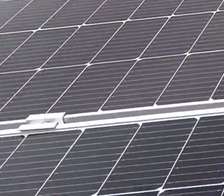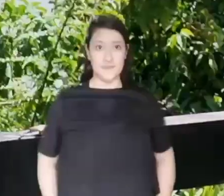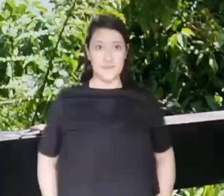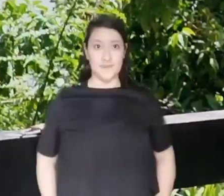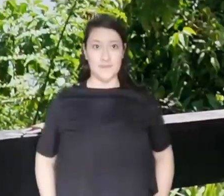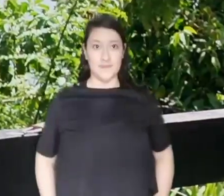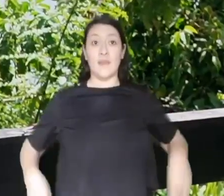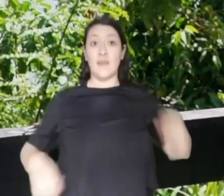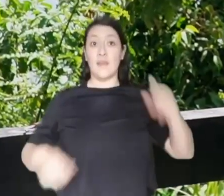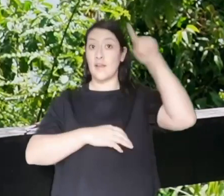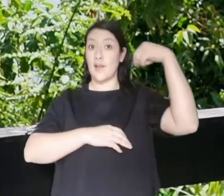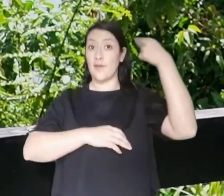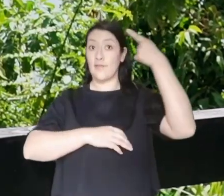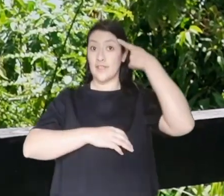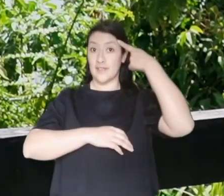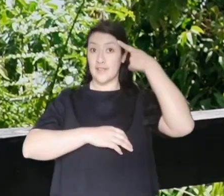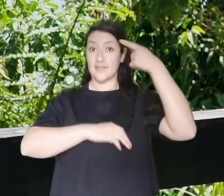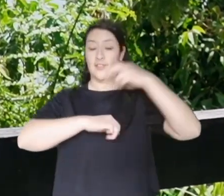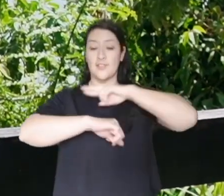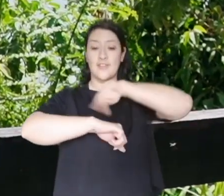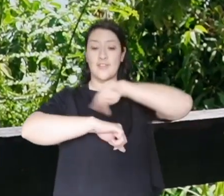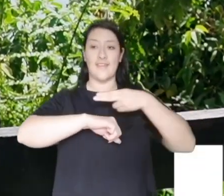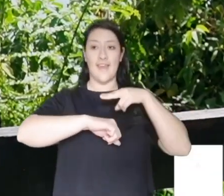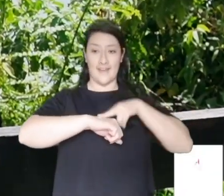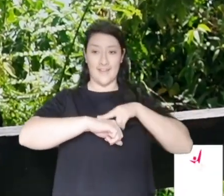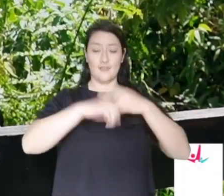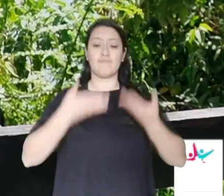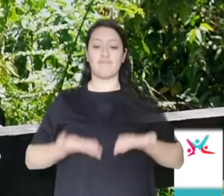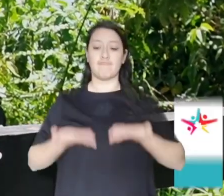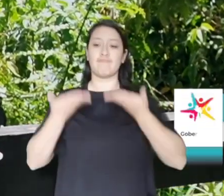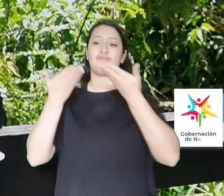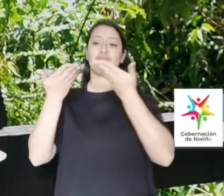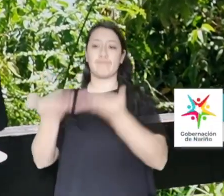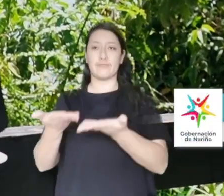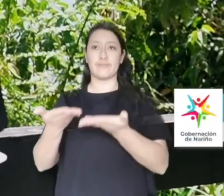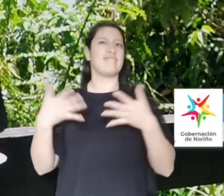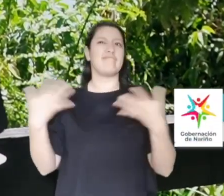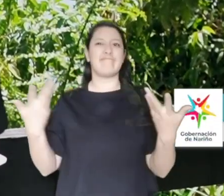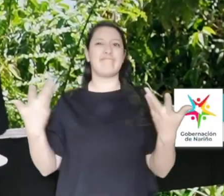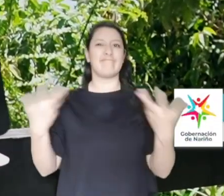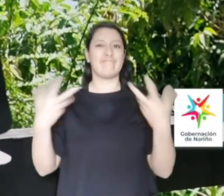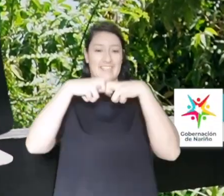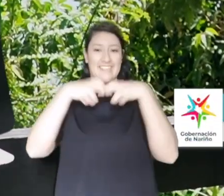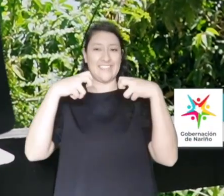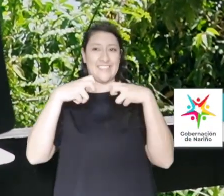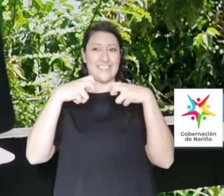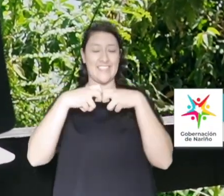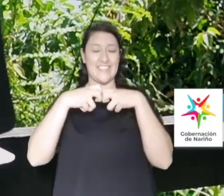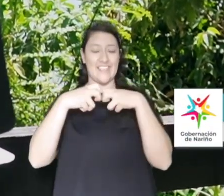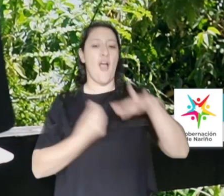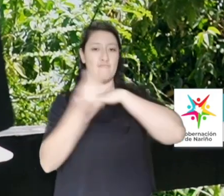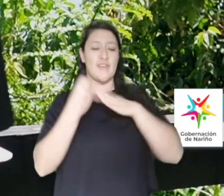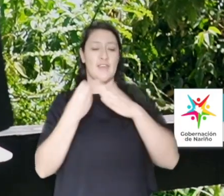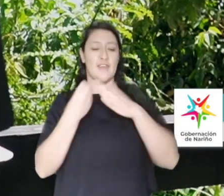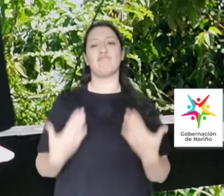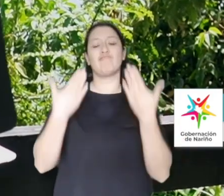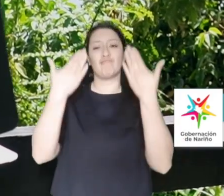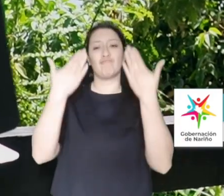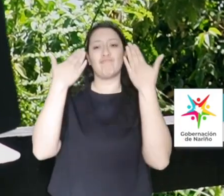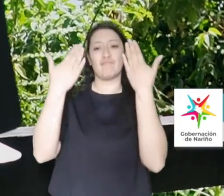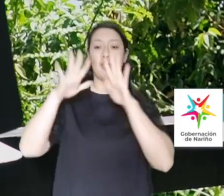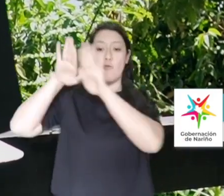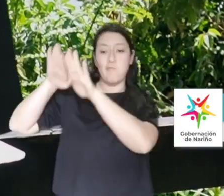Y la Gobernación de Nariño realizó entrega de paneles solares a la Institución Educativa Santa Bárbara del